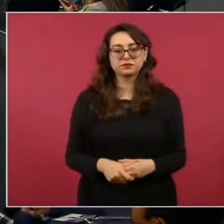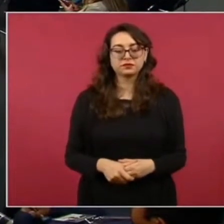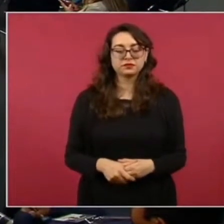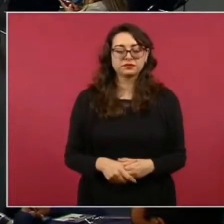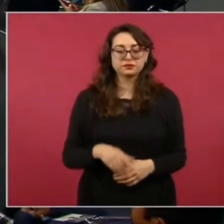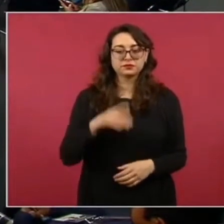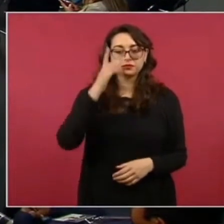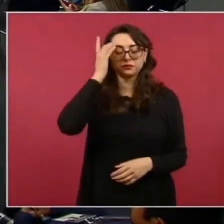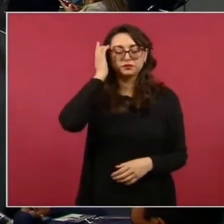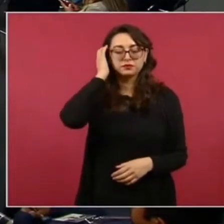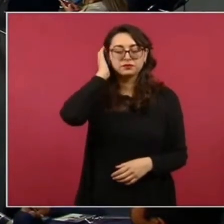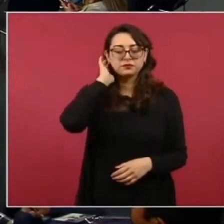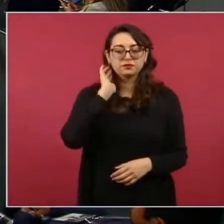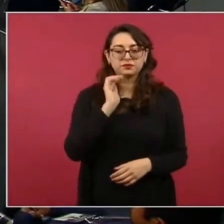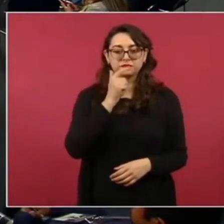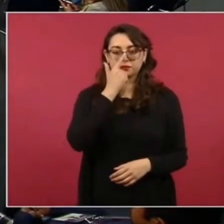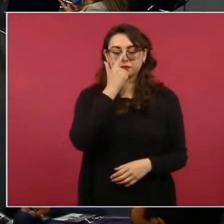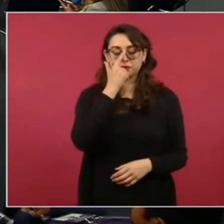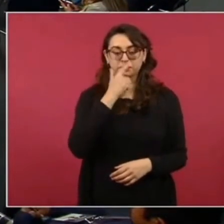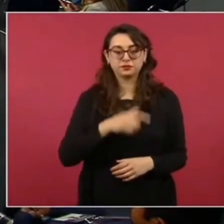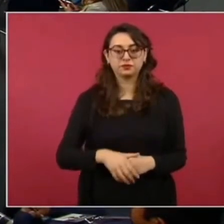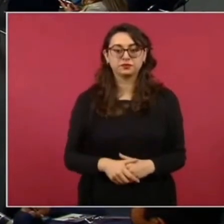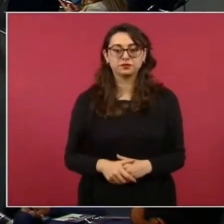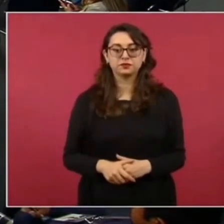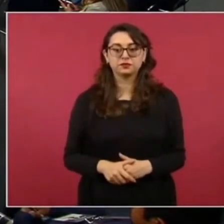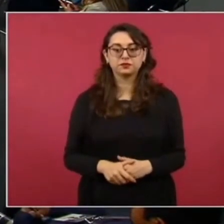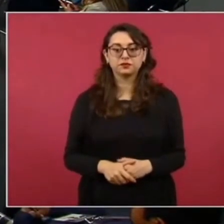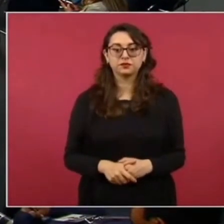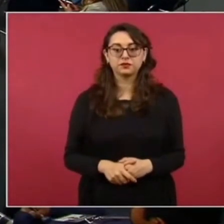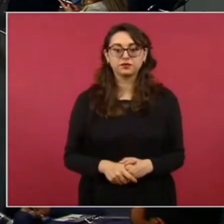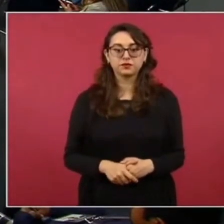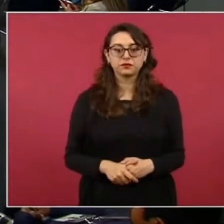Y lo mismo en el caso del trabajo. Ahora,